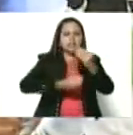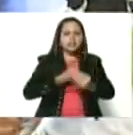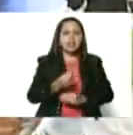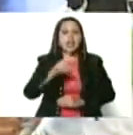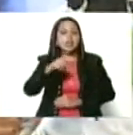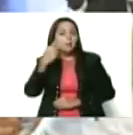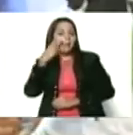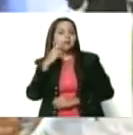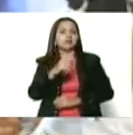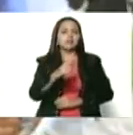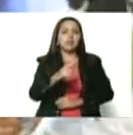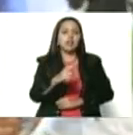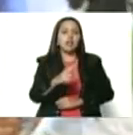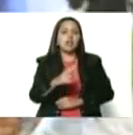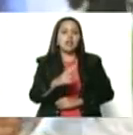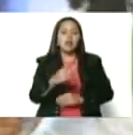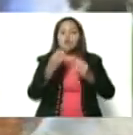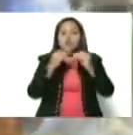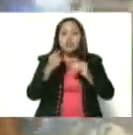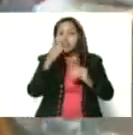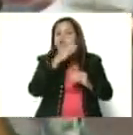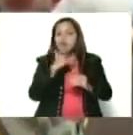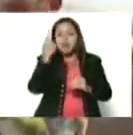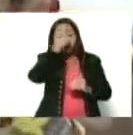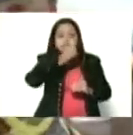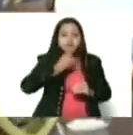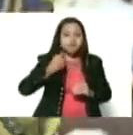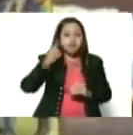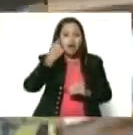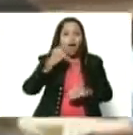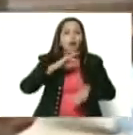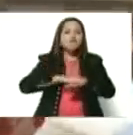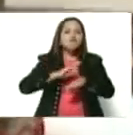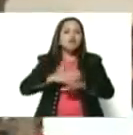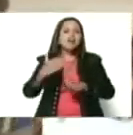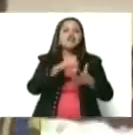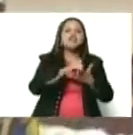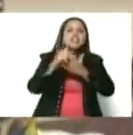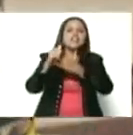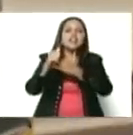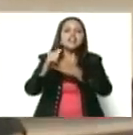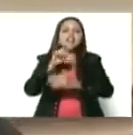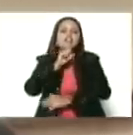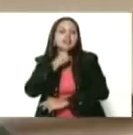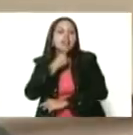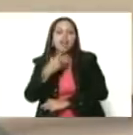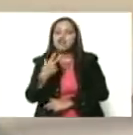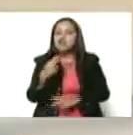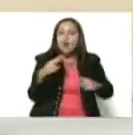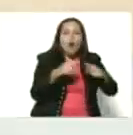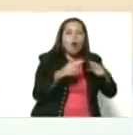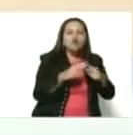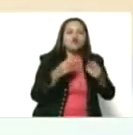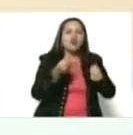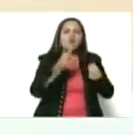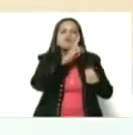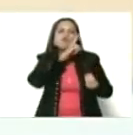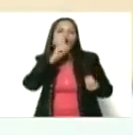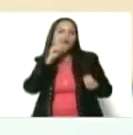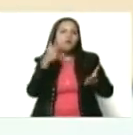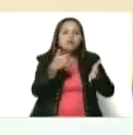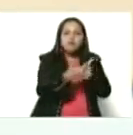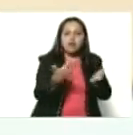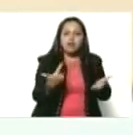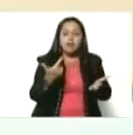observar que hay muñecas sin rostro. ¿Verdad? Porque son heroínas anónimas, de las cuales no se tiene conocimiento de su nombre, pero